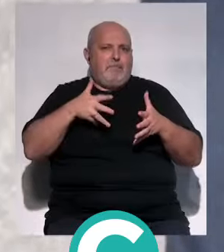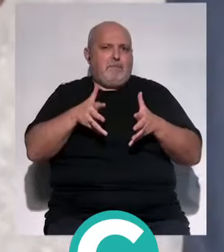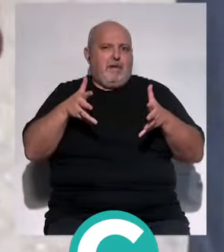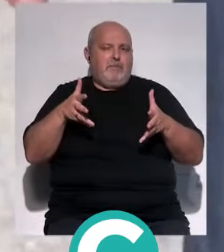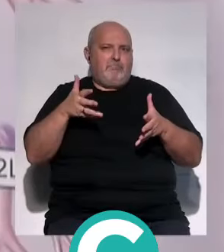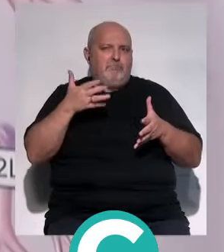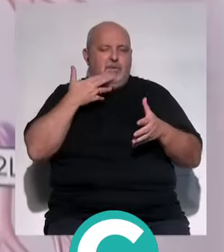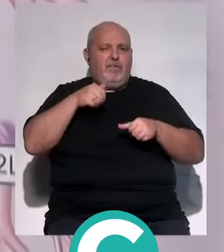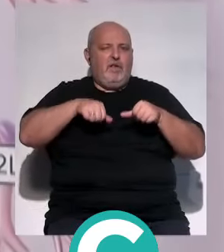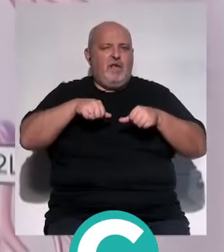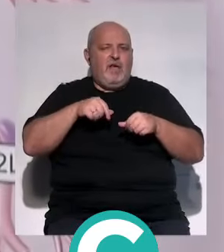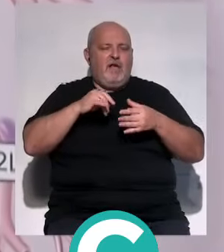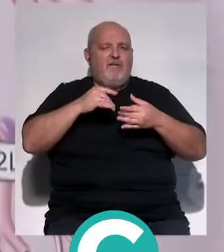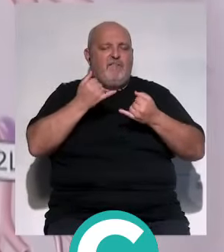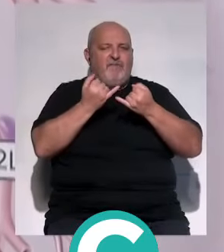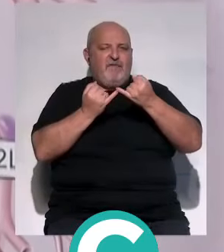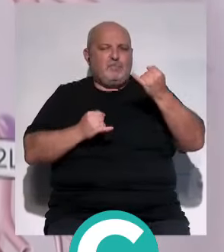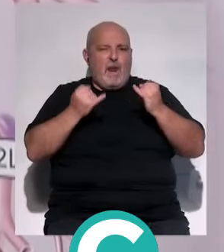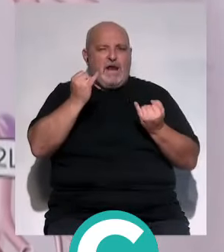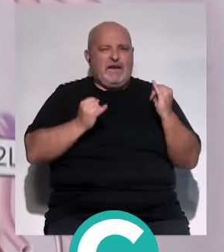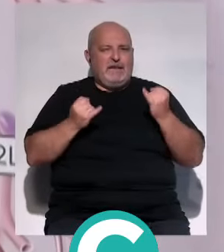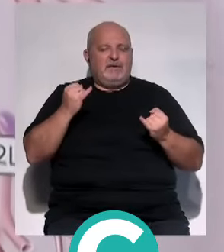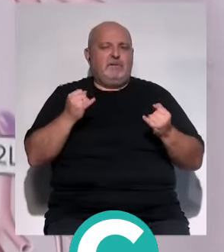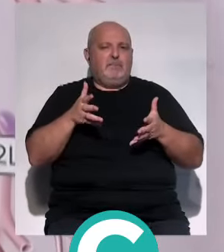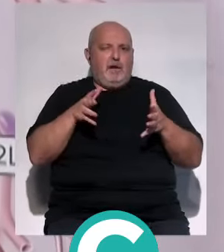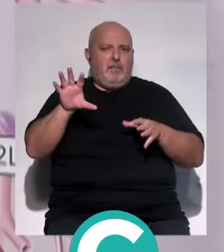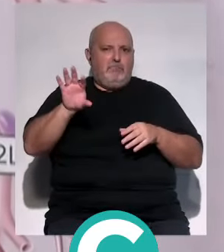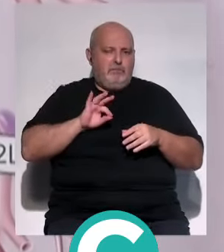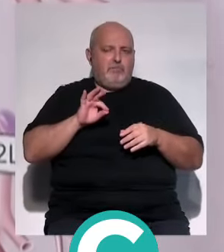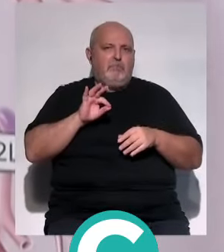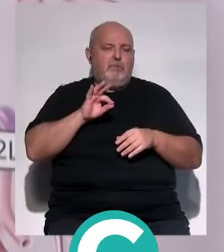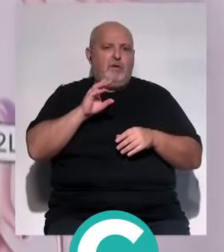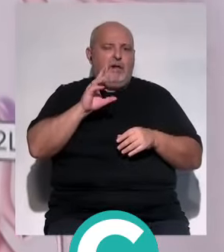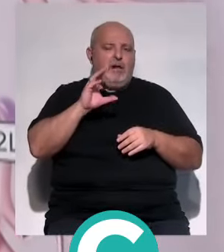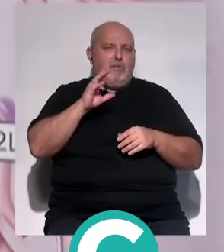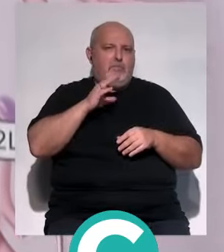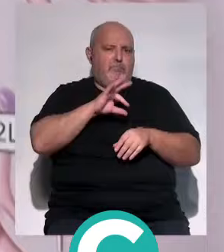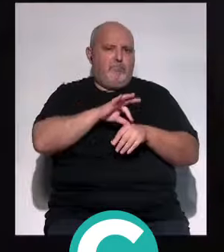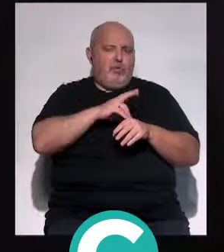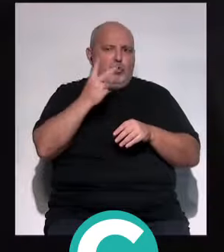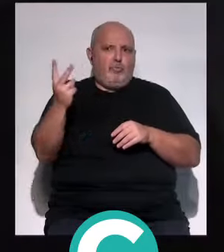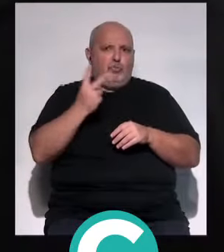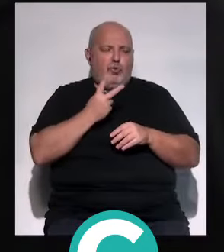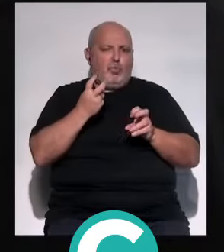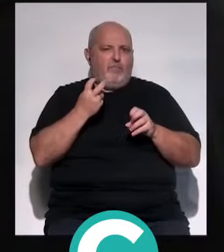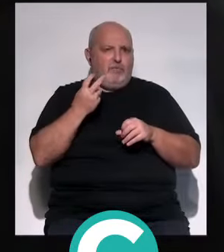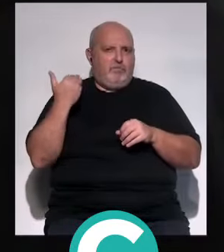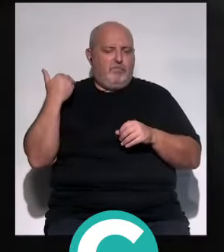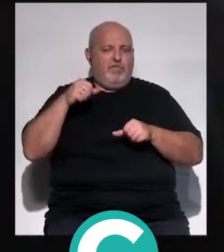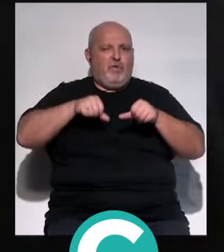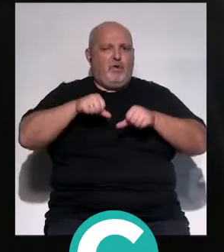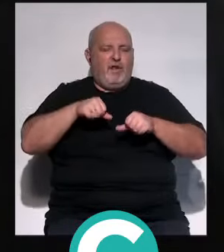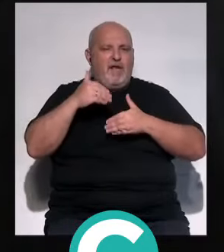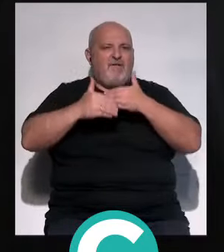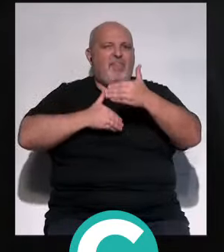como la cirugía vascular, con el doctor Martín Cañuelo, y la doctora Navarro, como última incorporación, haciendo cirugía